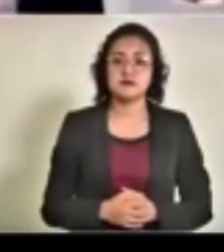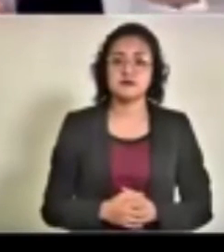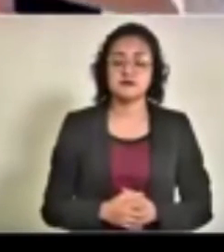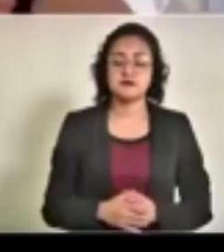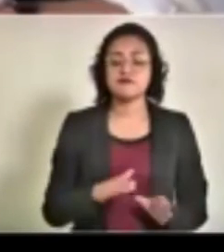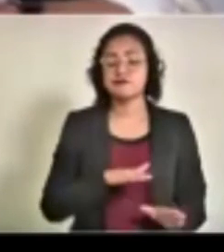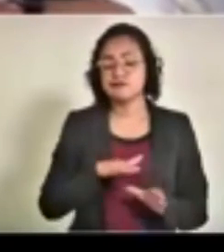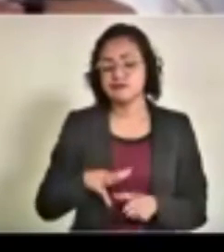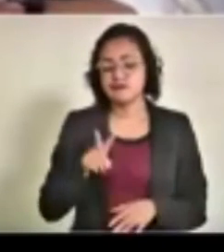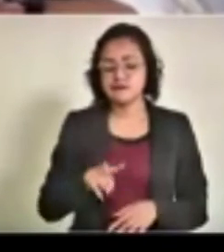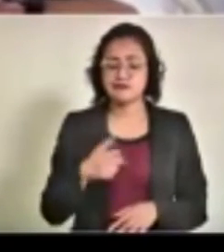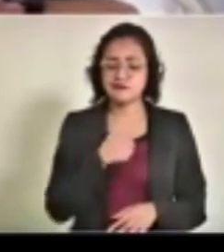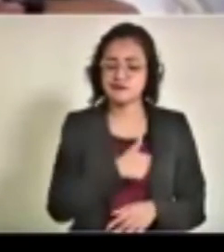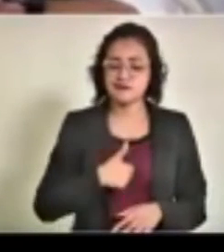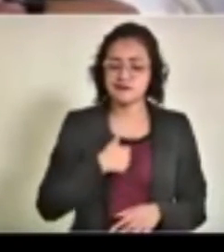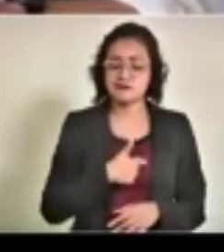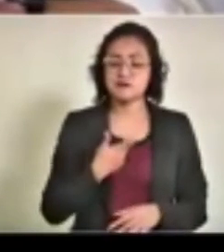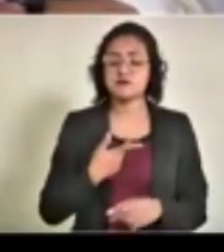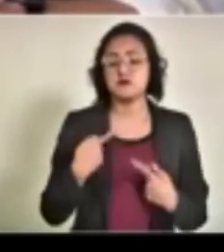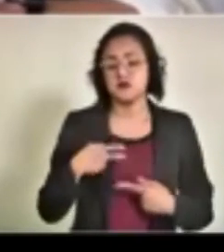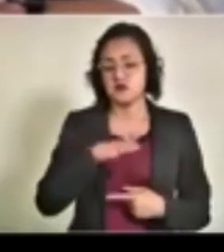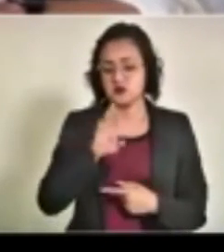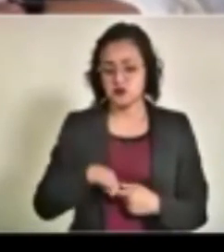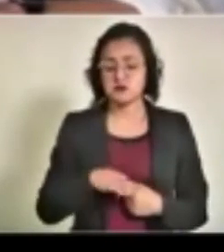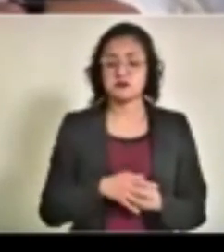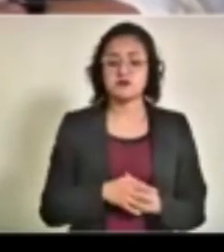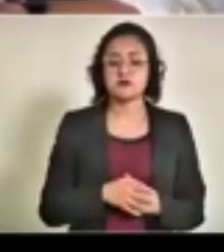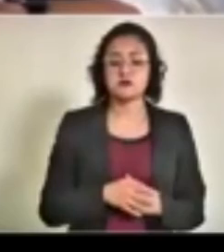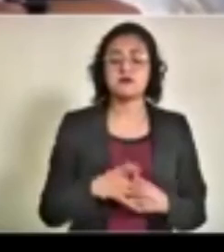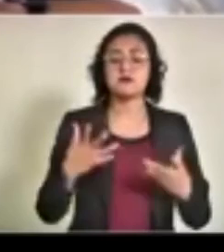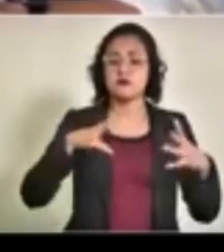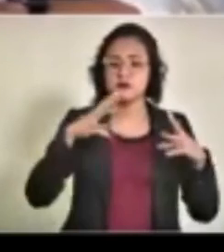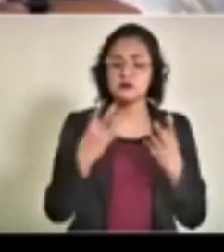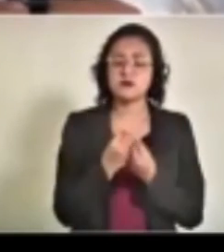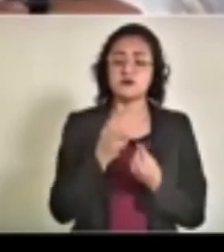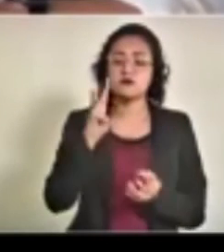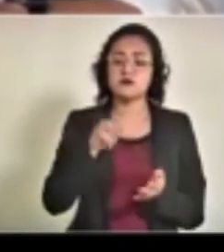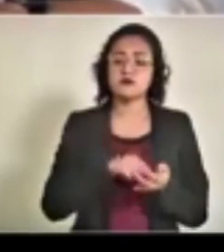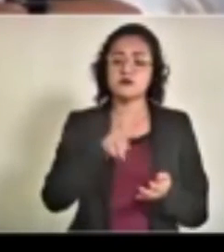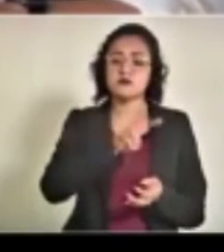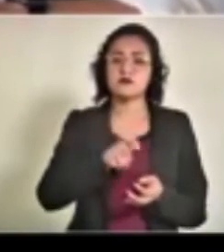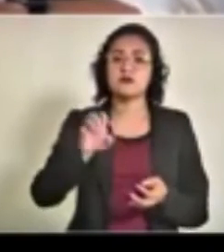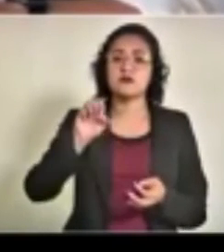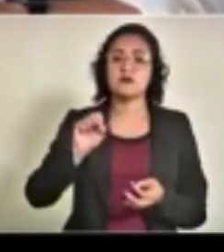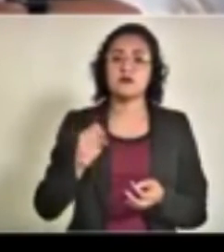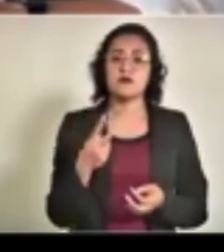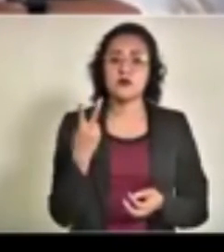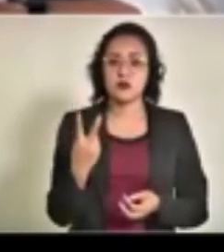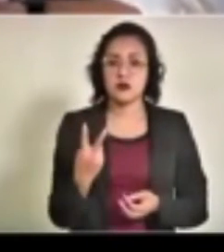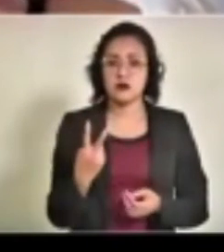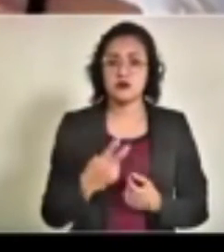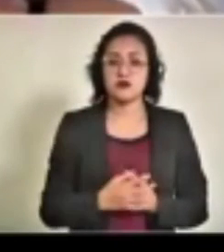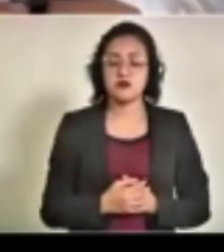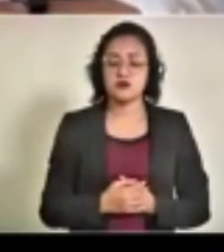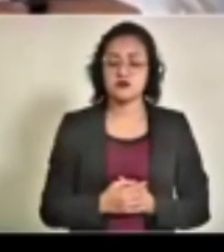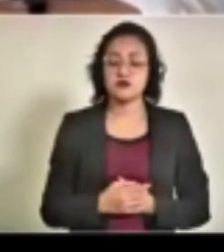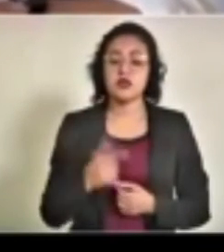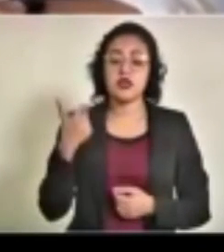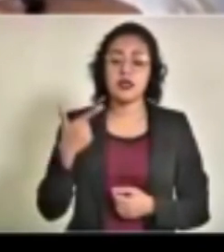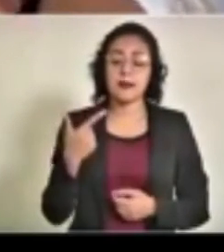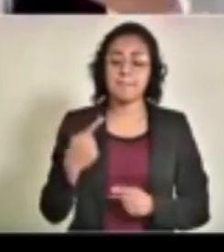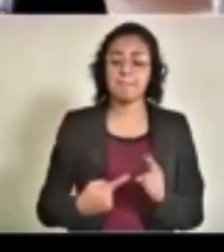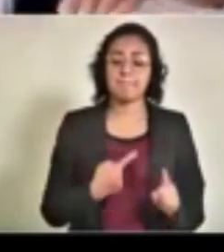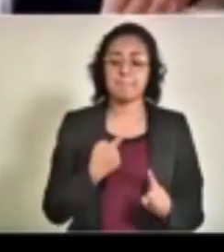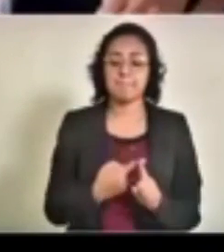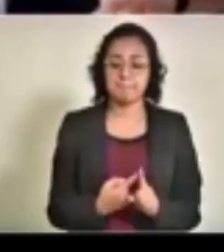En lo que respecta lamentablemente a defunciones, tenemos un acumulado de 3.262, siendo 7